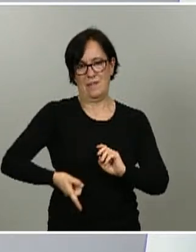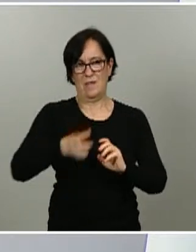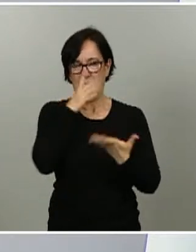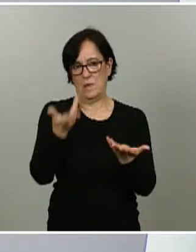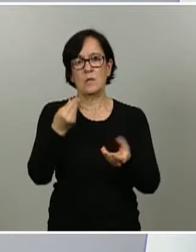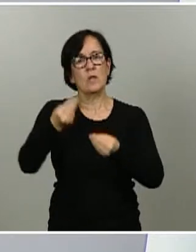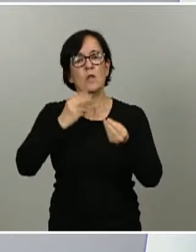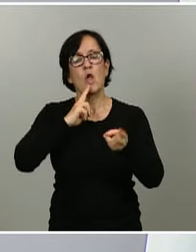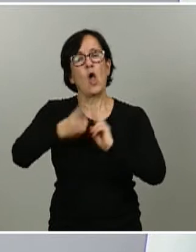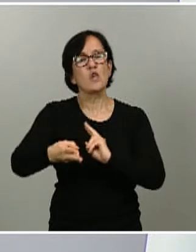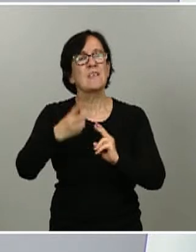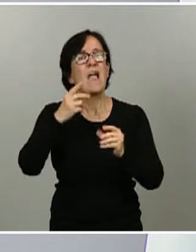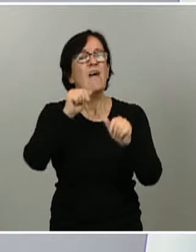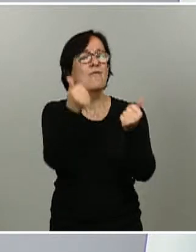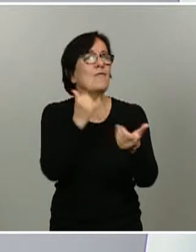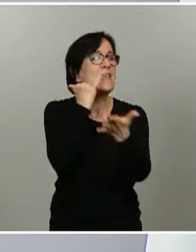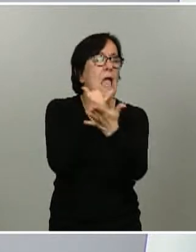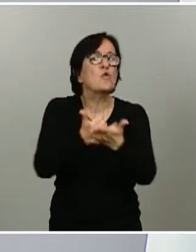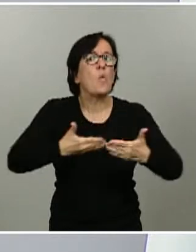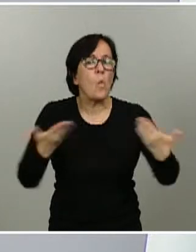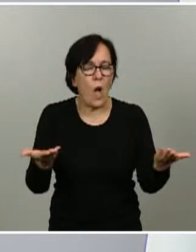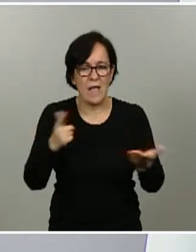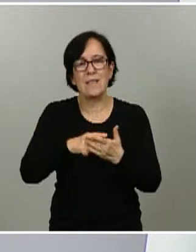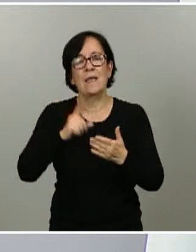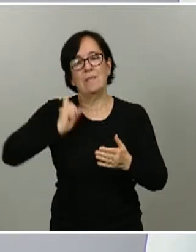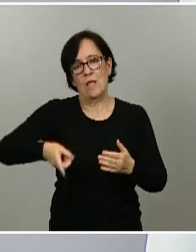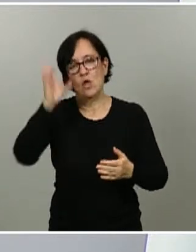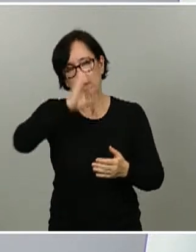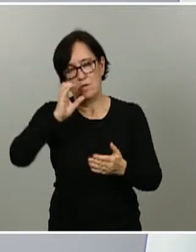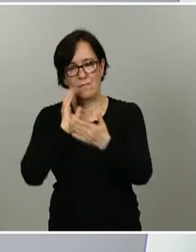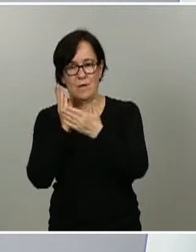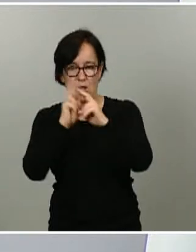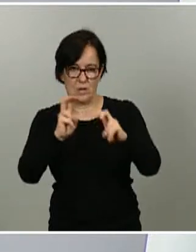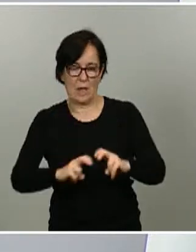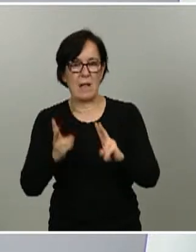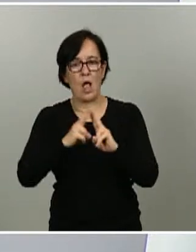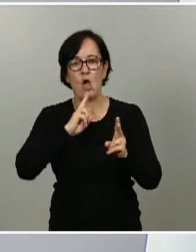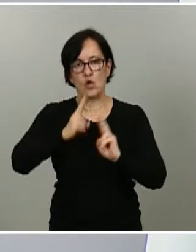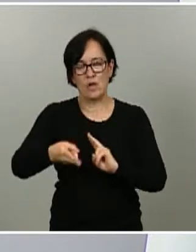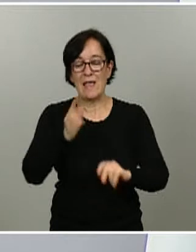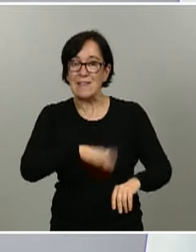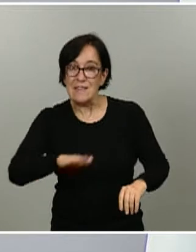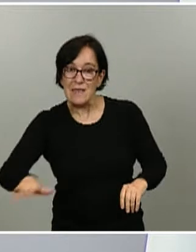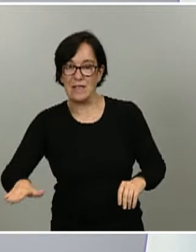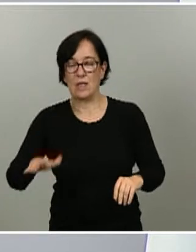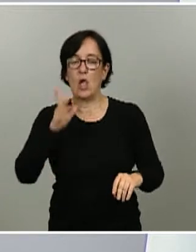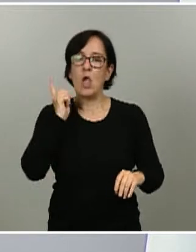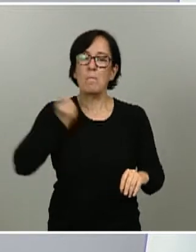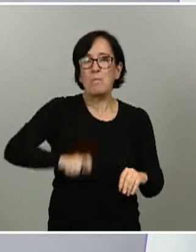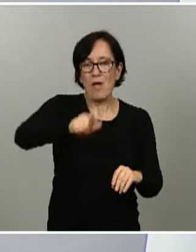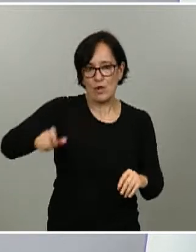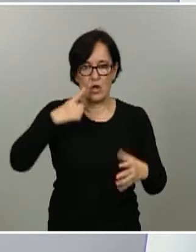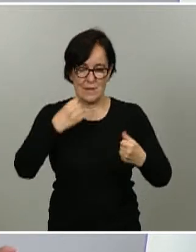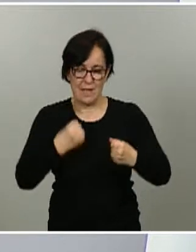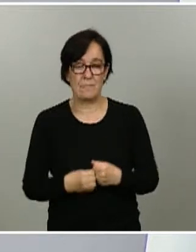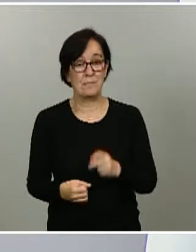sobre el tipo de test. Y a la directora científica del estudio, Martina Poyán, para contestar sobre los niños y sobre los profesionales sanitarios. Respecto a las dos